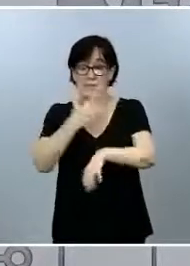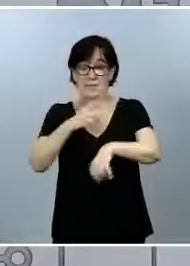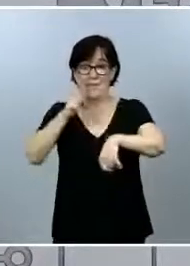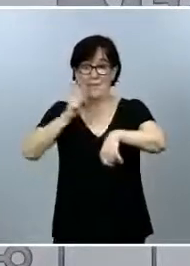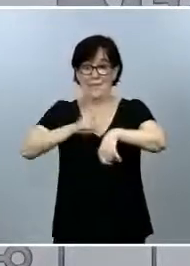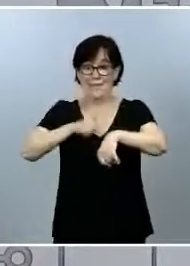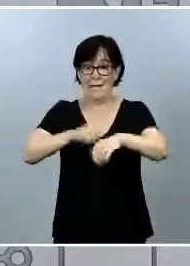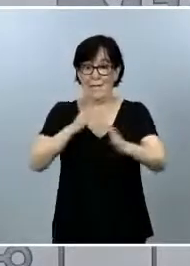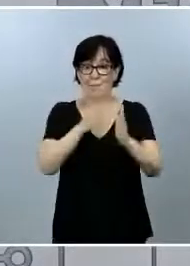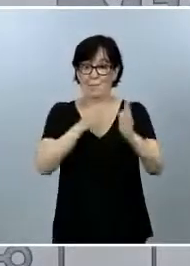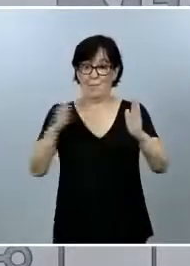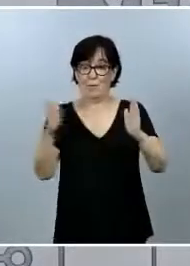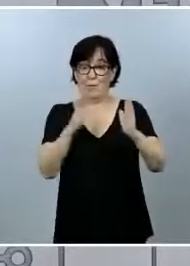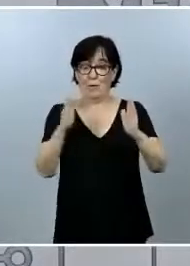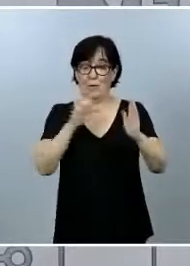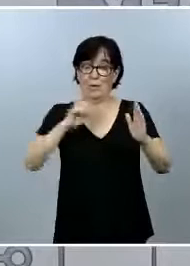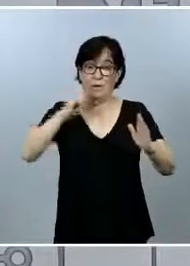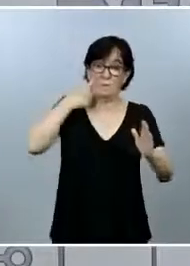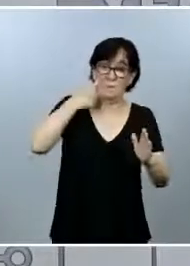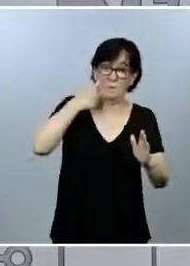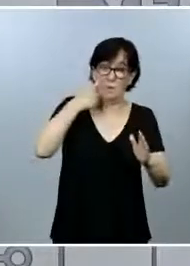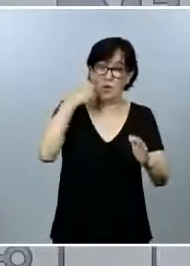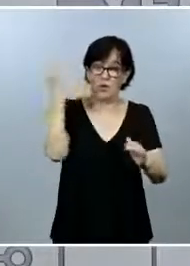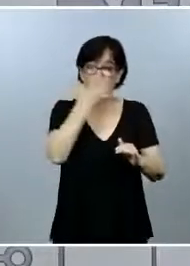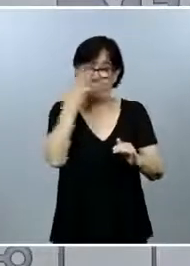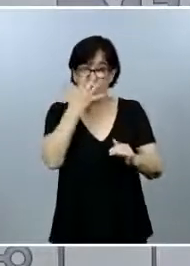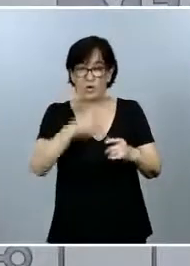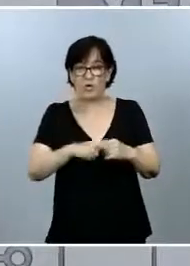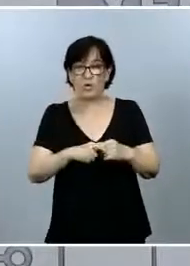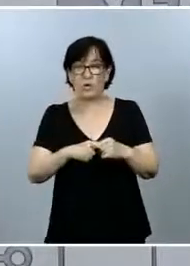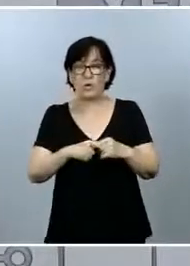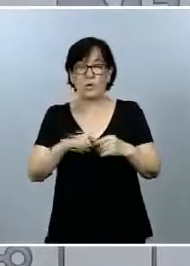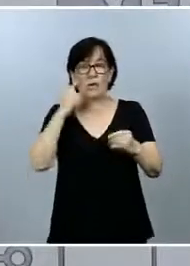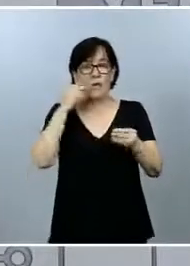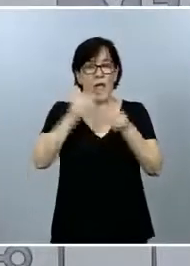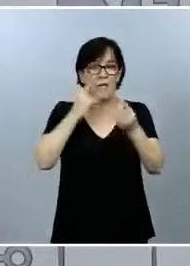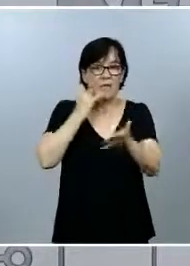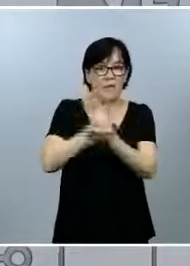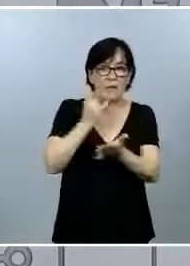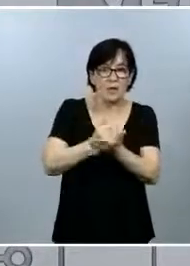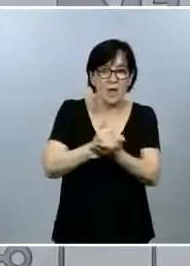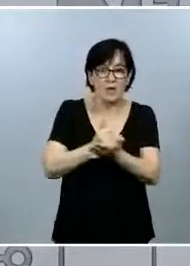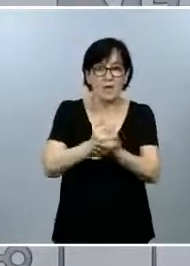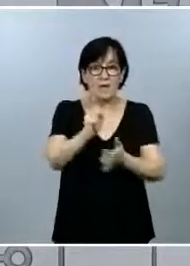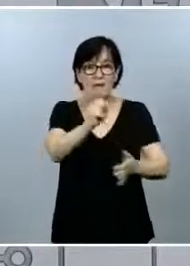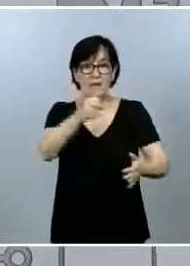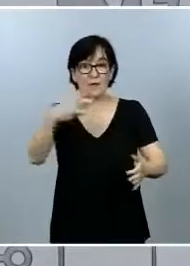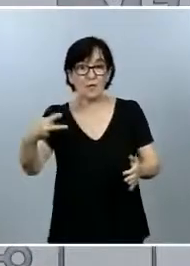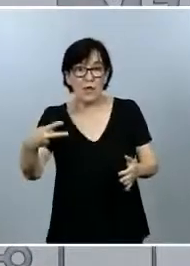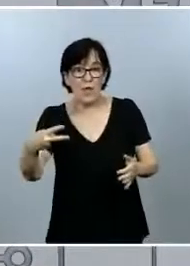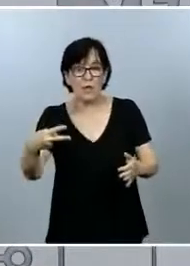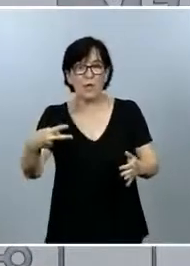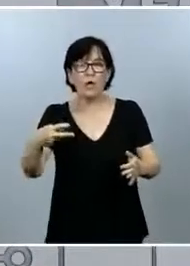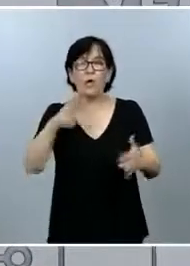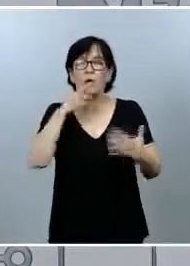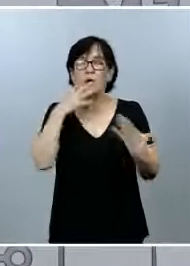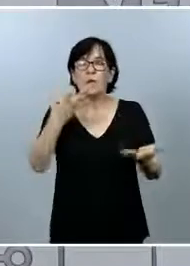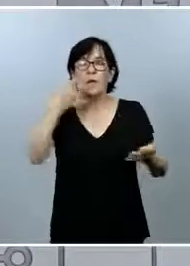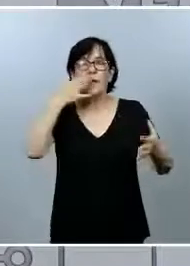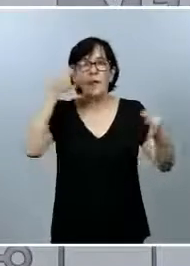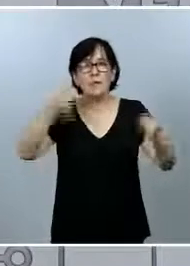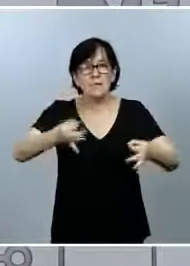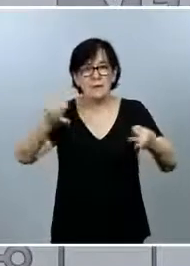entre que se detecta ese caso sospechoso, se le hace la prueba y se tiene el resultado, vemos que esta realidad de